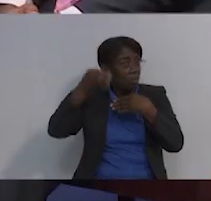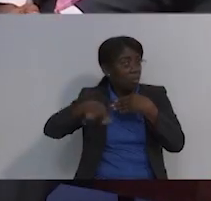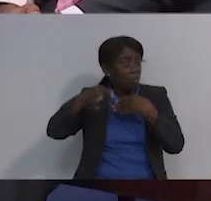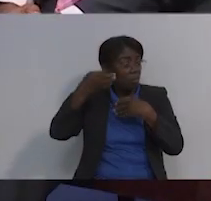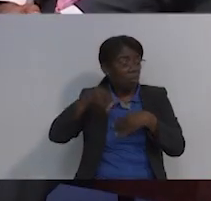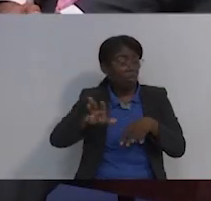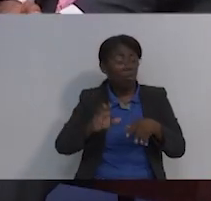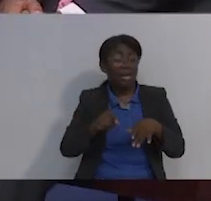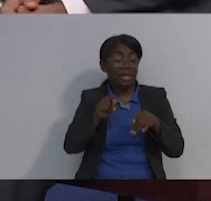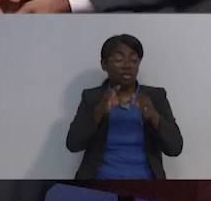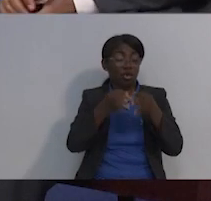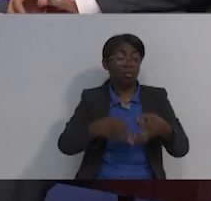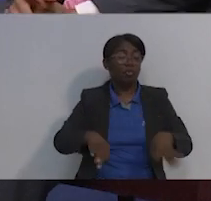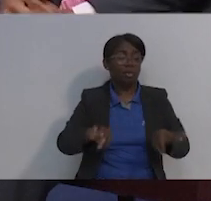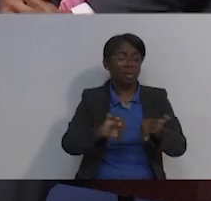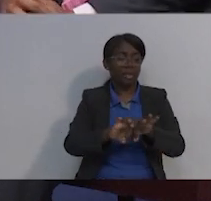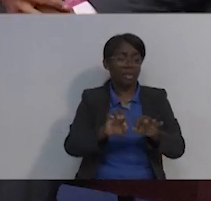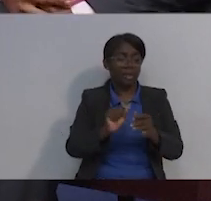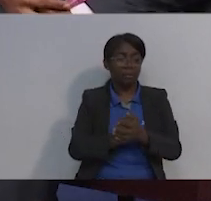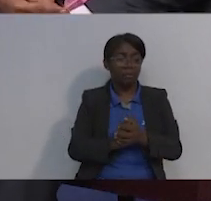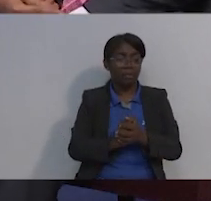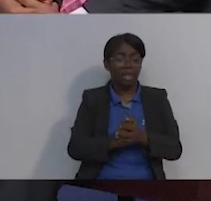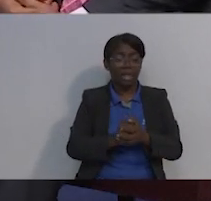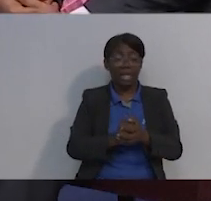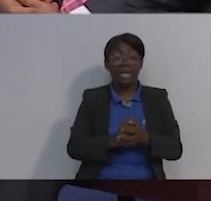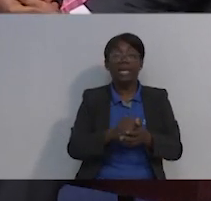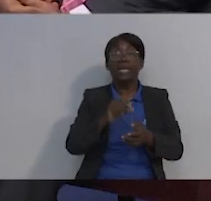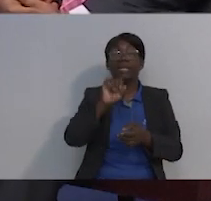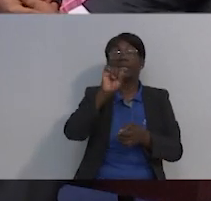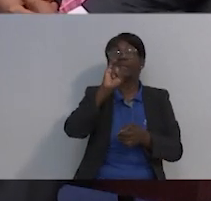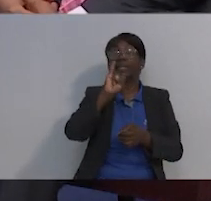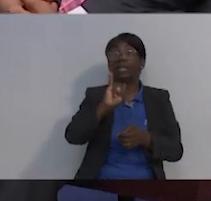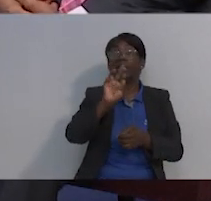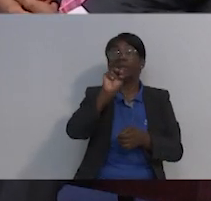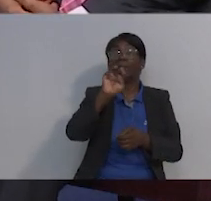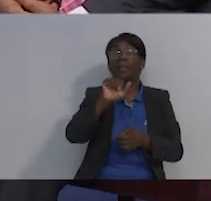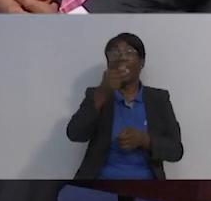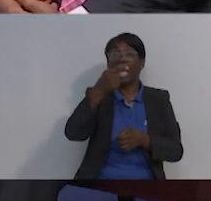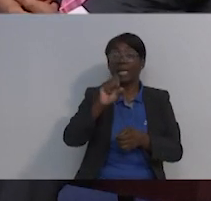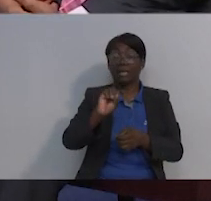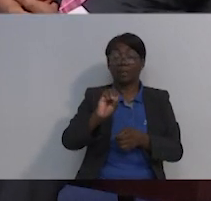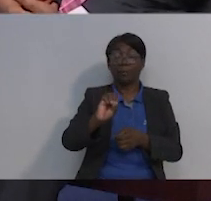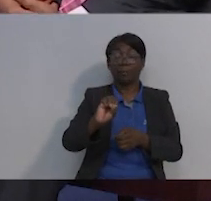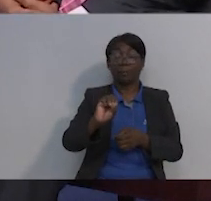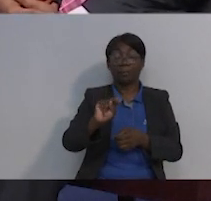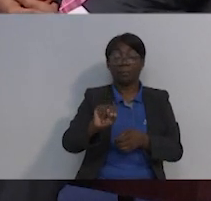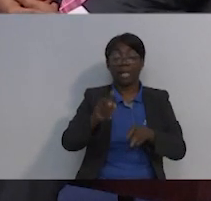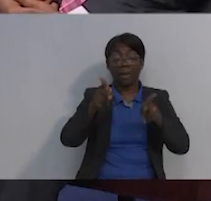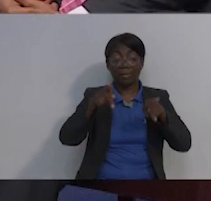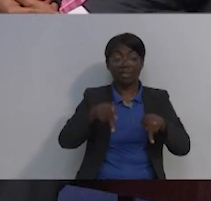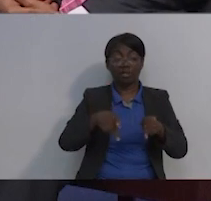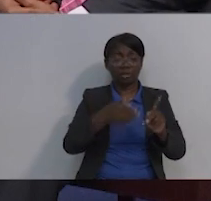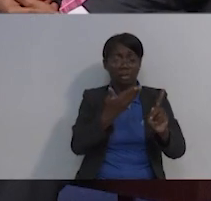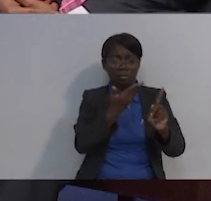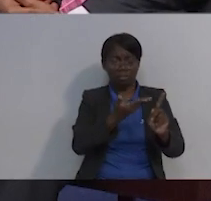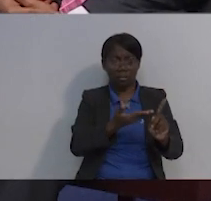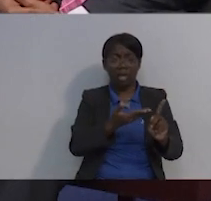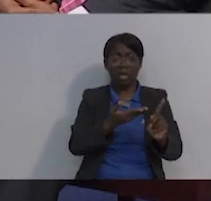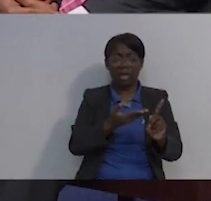¿verdad?, muy importante porque lo del tema de la imagen corporal y la imagen de la persona